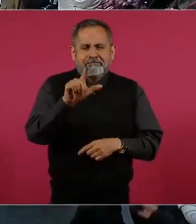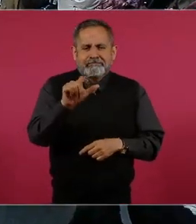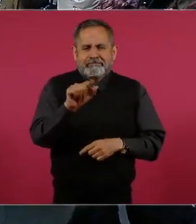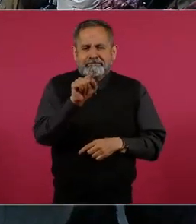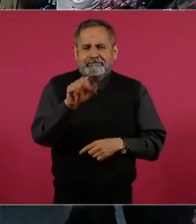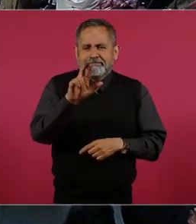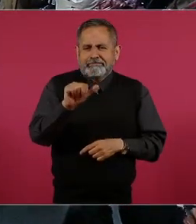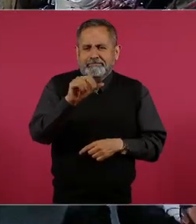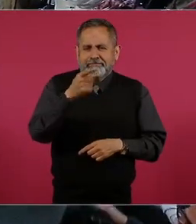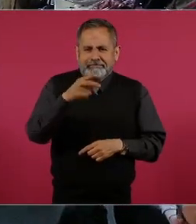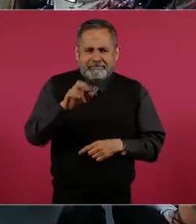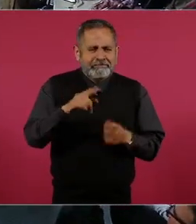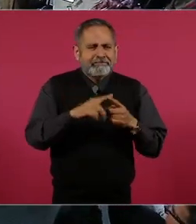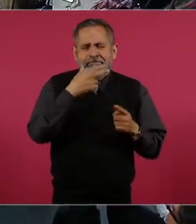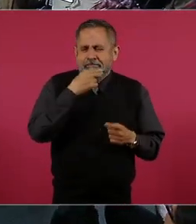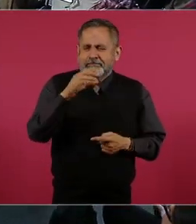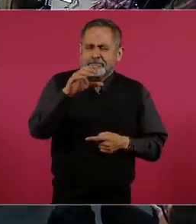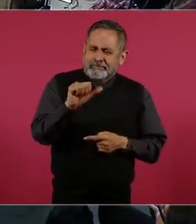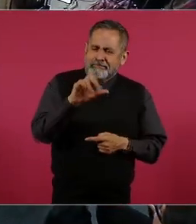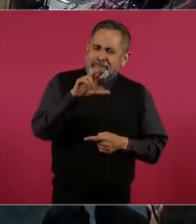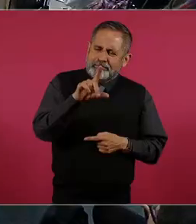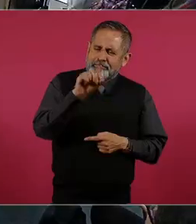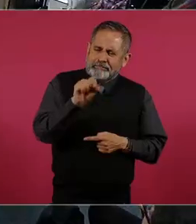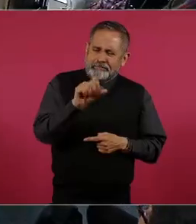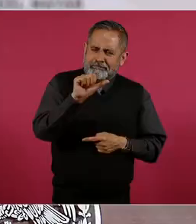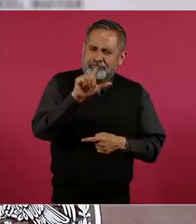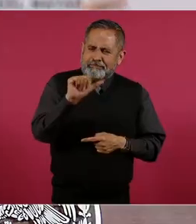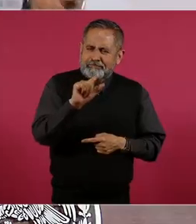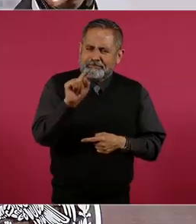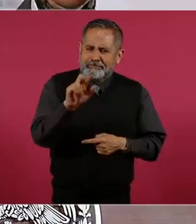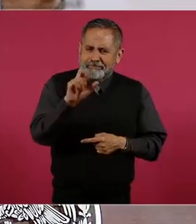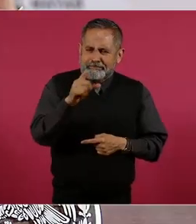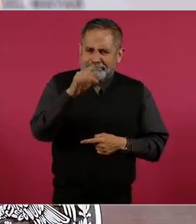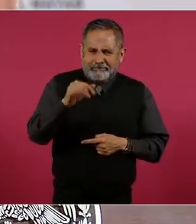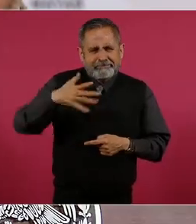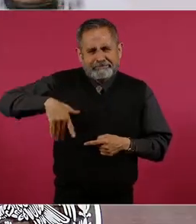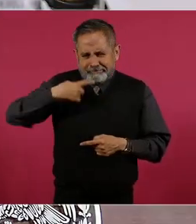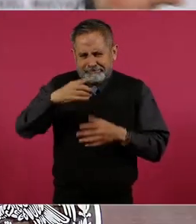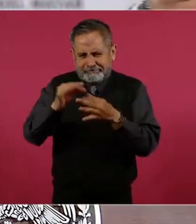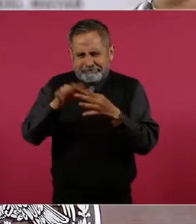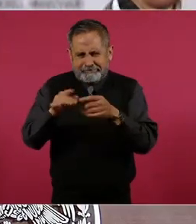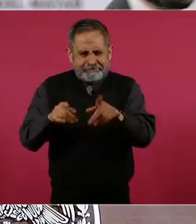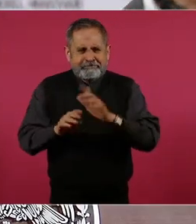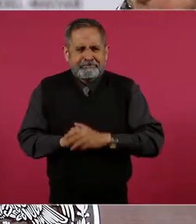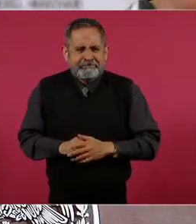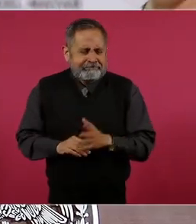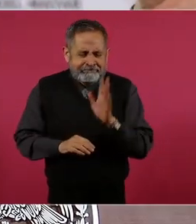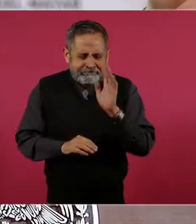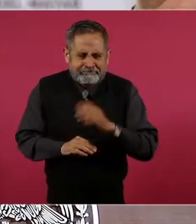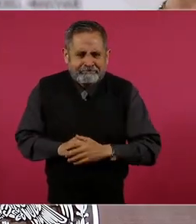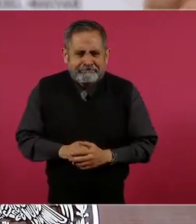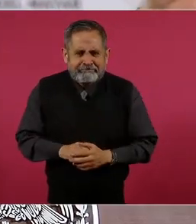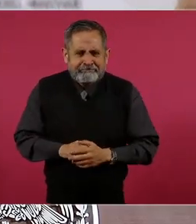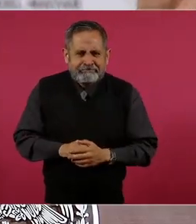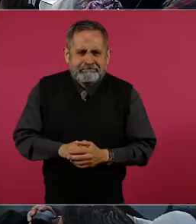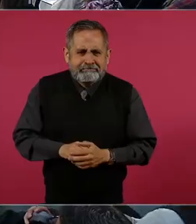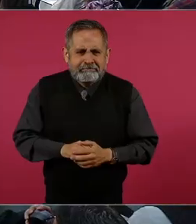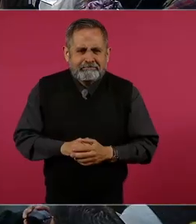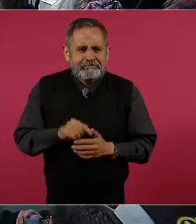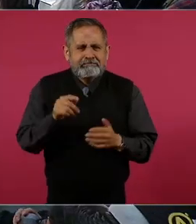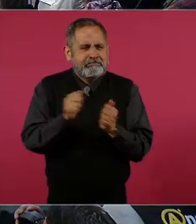Alarraqui, Carlos Alarraqui, por esto que estoy diciendo, que nada más es con